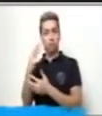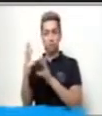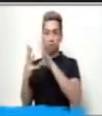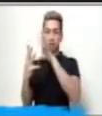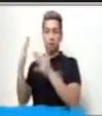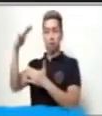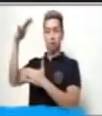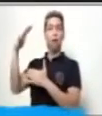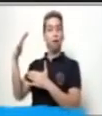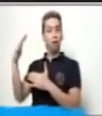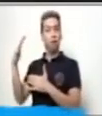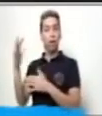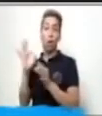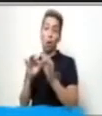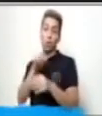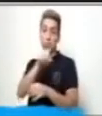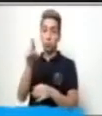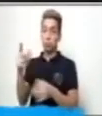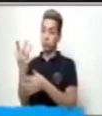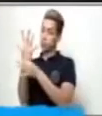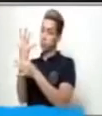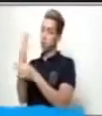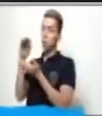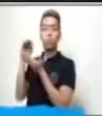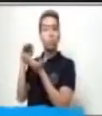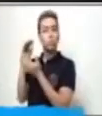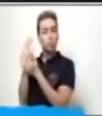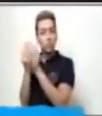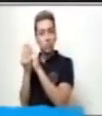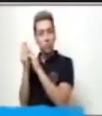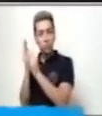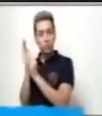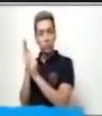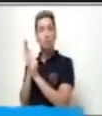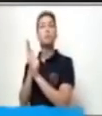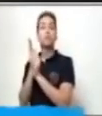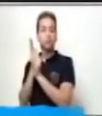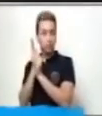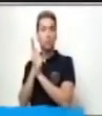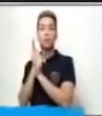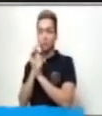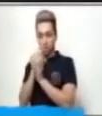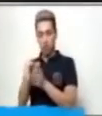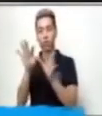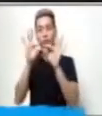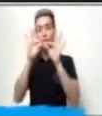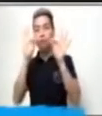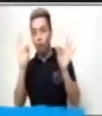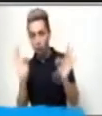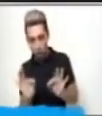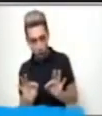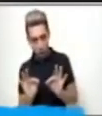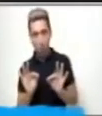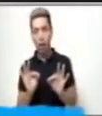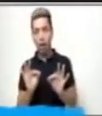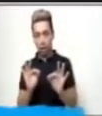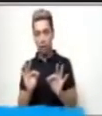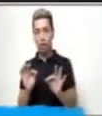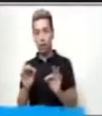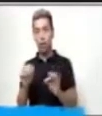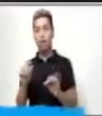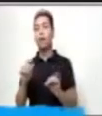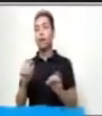Esa es una característica que nos indica la forma y el tamaño.